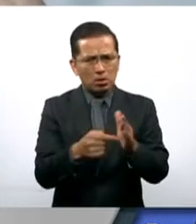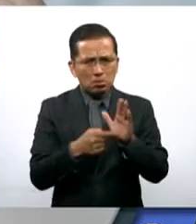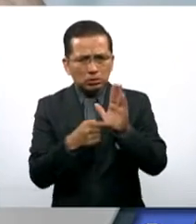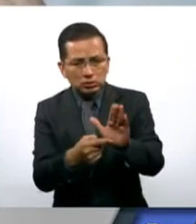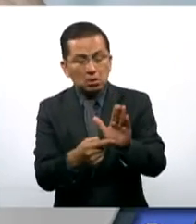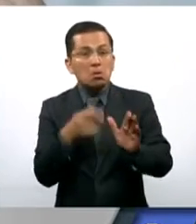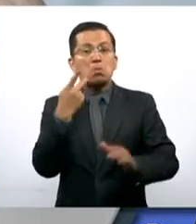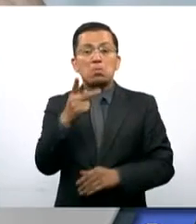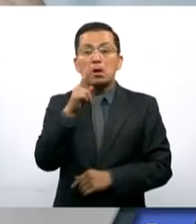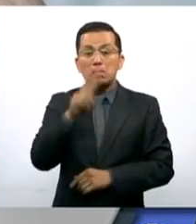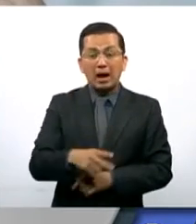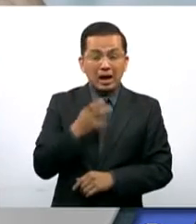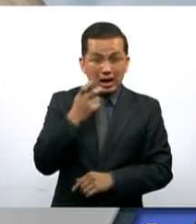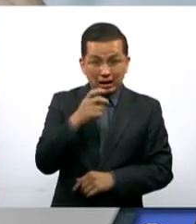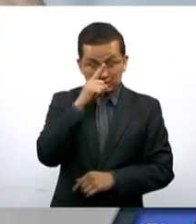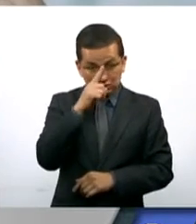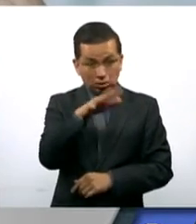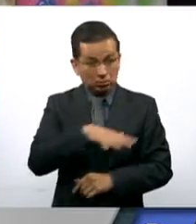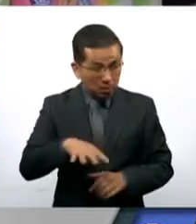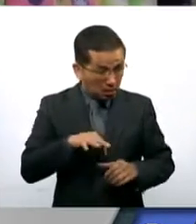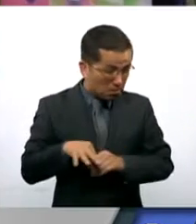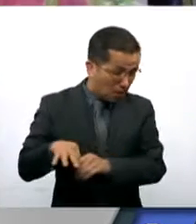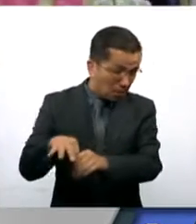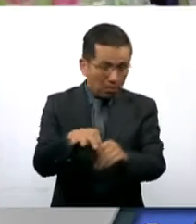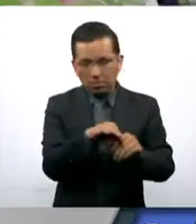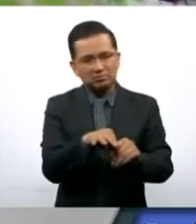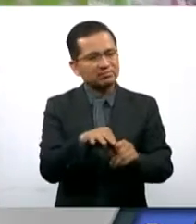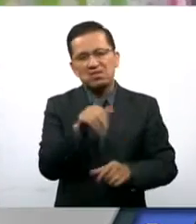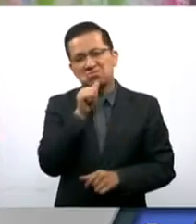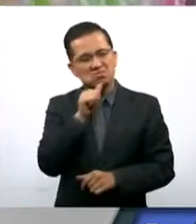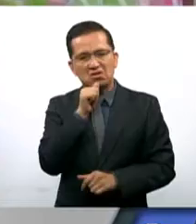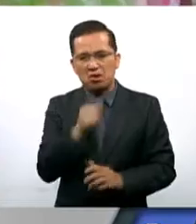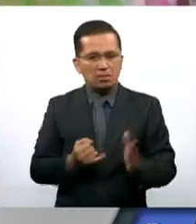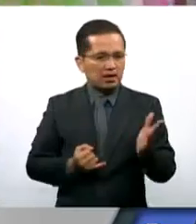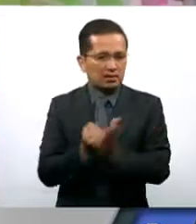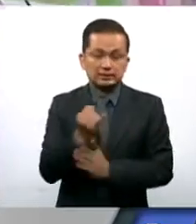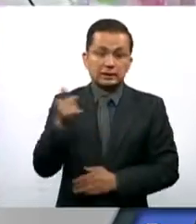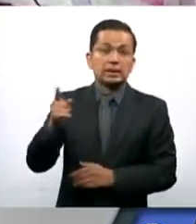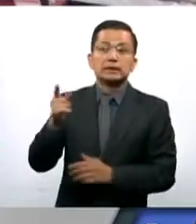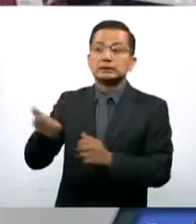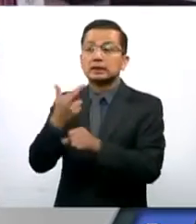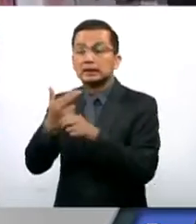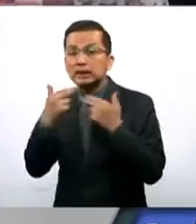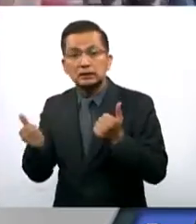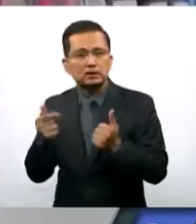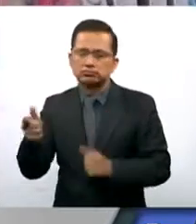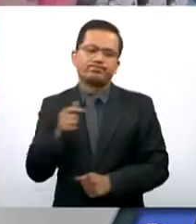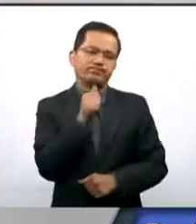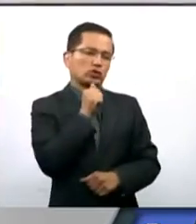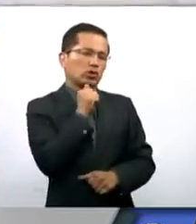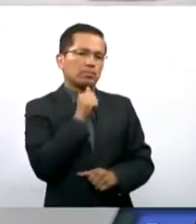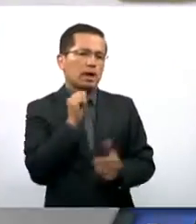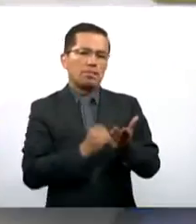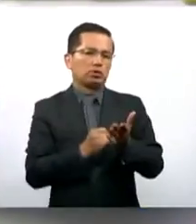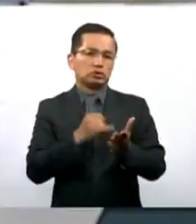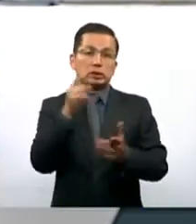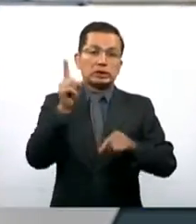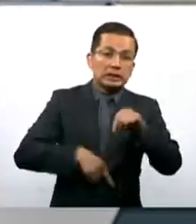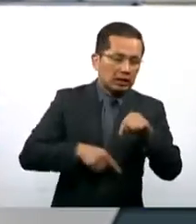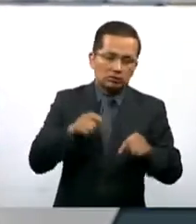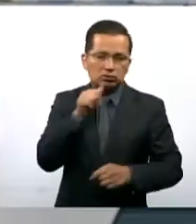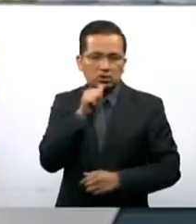Sin embargo, en ese momento manifestaron no estar listos para quitar el IVA. Hoy lo vemos pues con mucho,